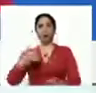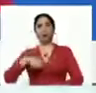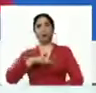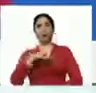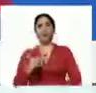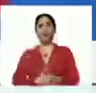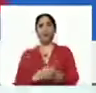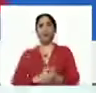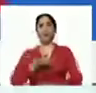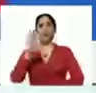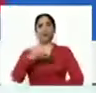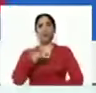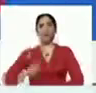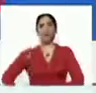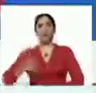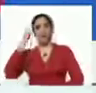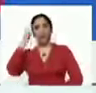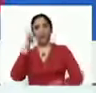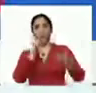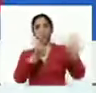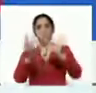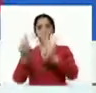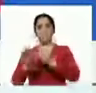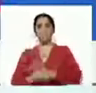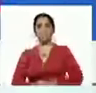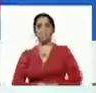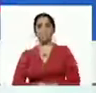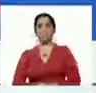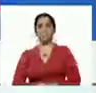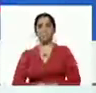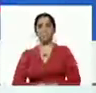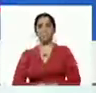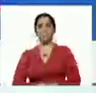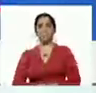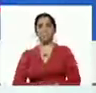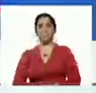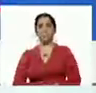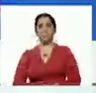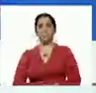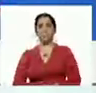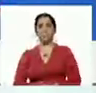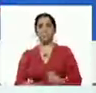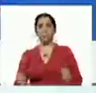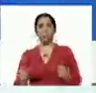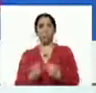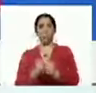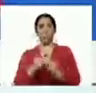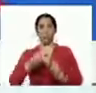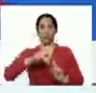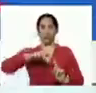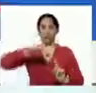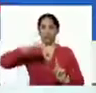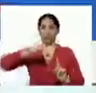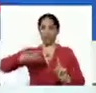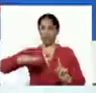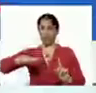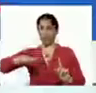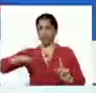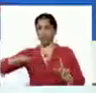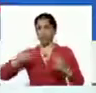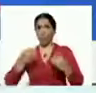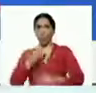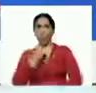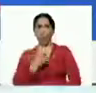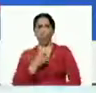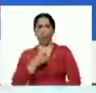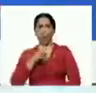El día 76, con la curva totalmente aplanada, como lo dijo hoy el